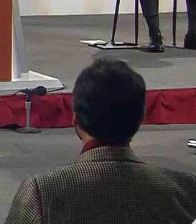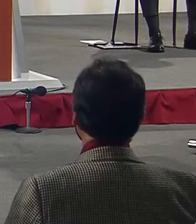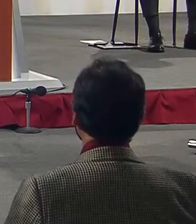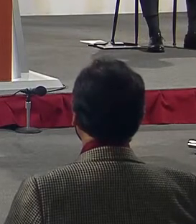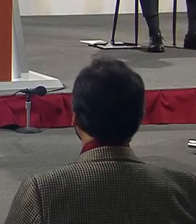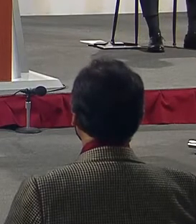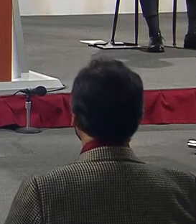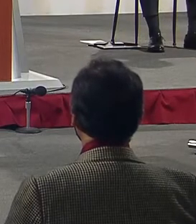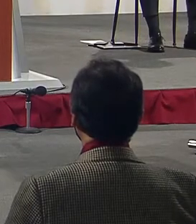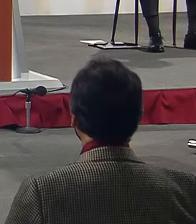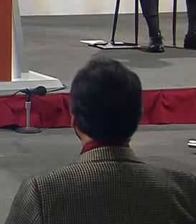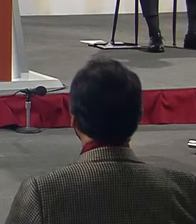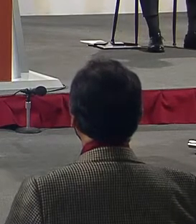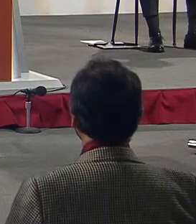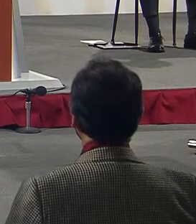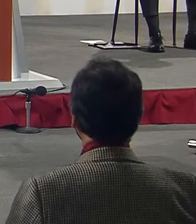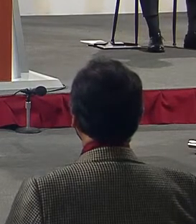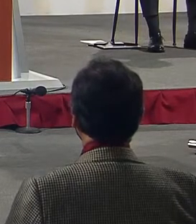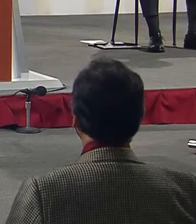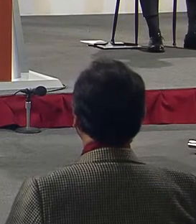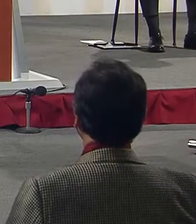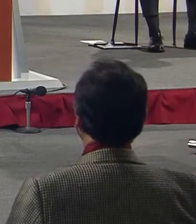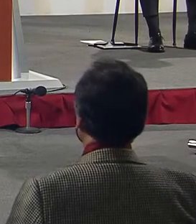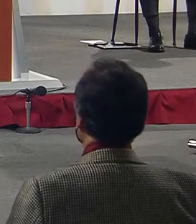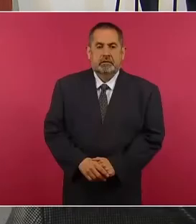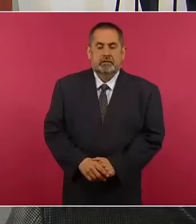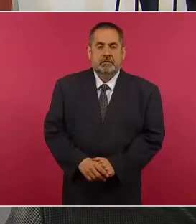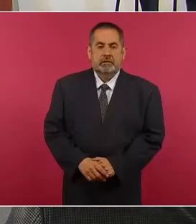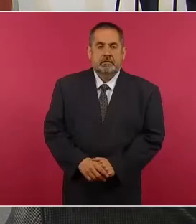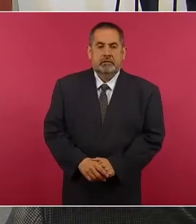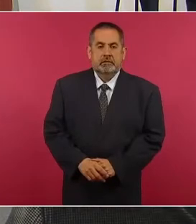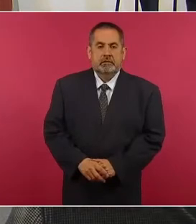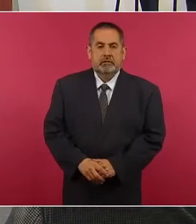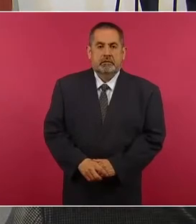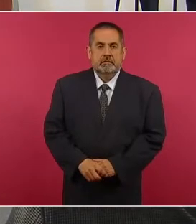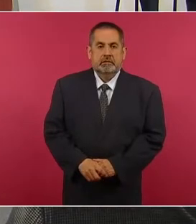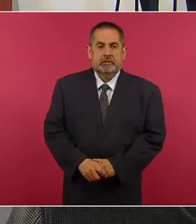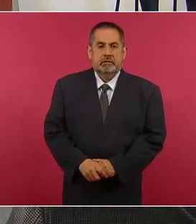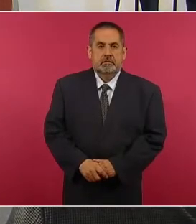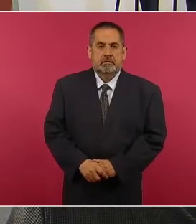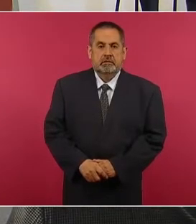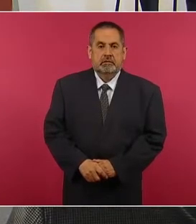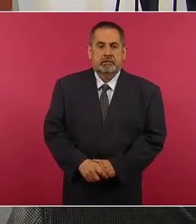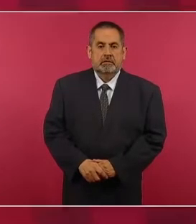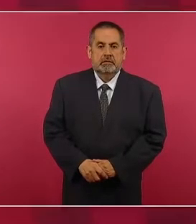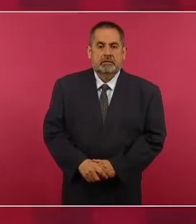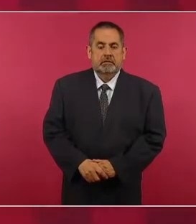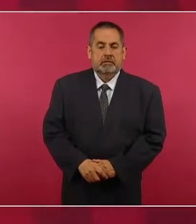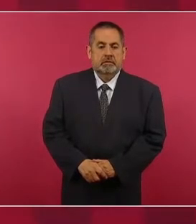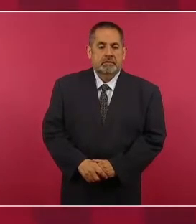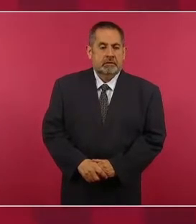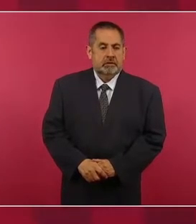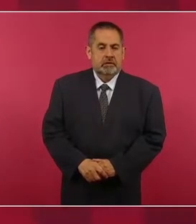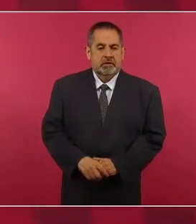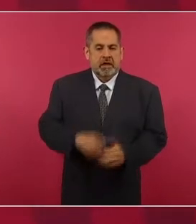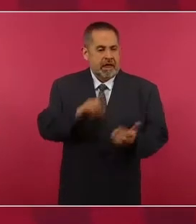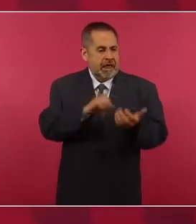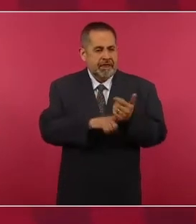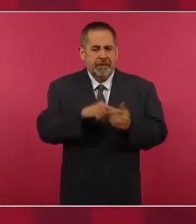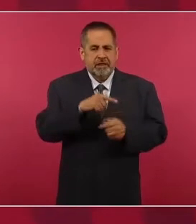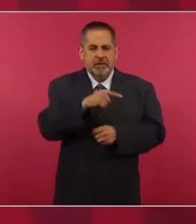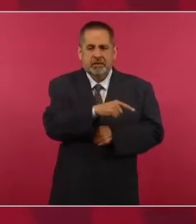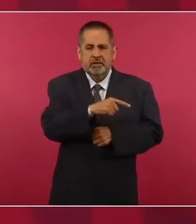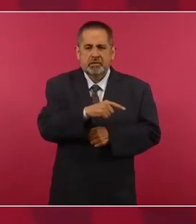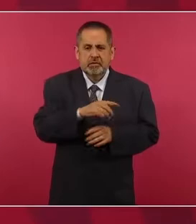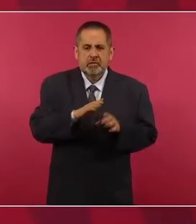de las agencias,